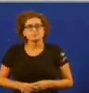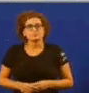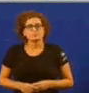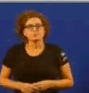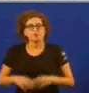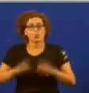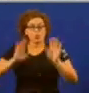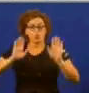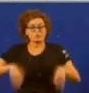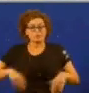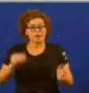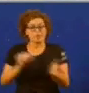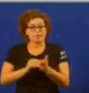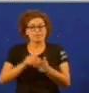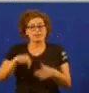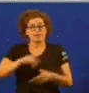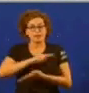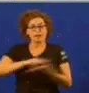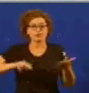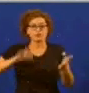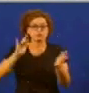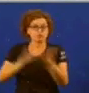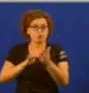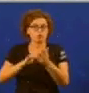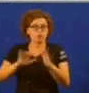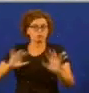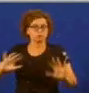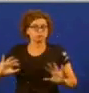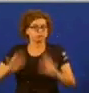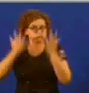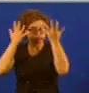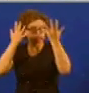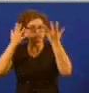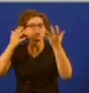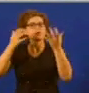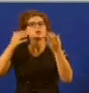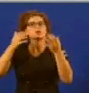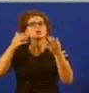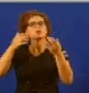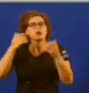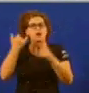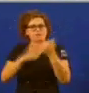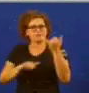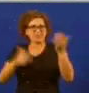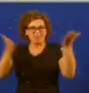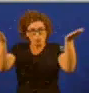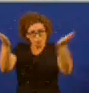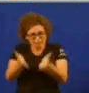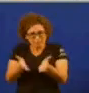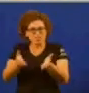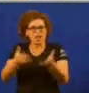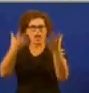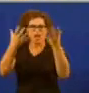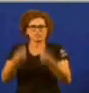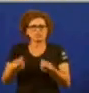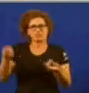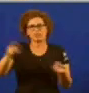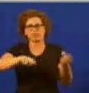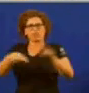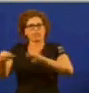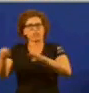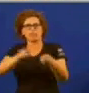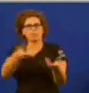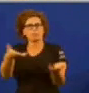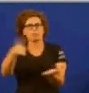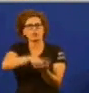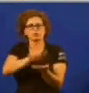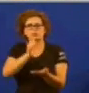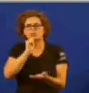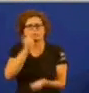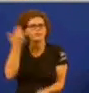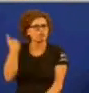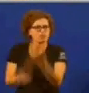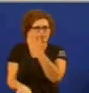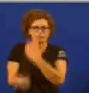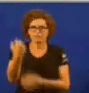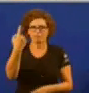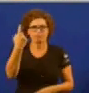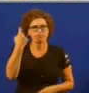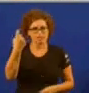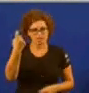A última vez que en Galicia houve un golpe de Estado As cunetas encheronse de cadáveres que ainda hoxe non foron desenterrados